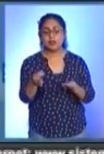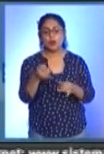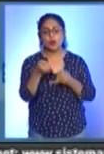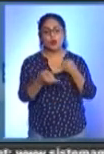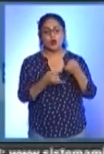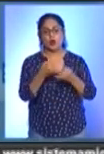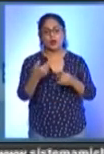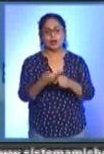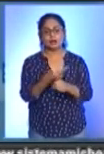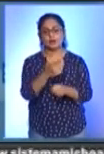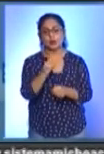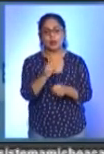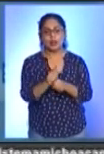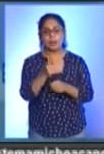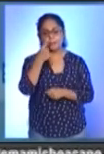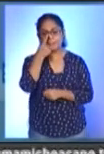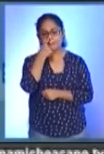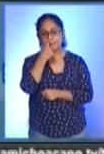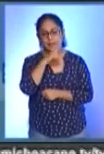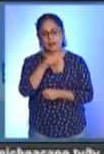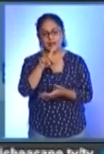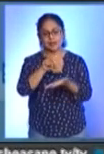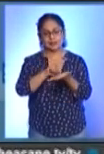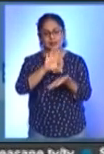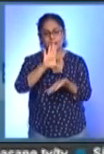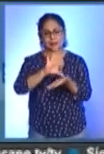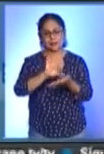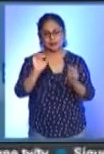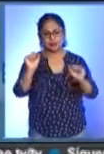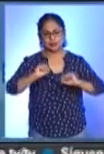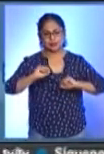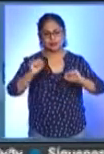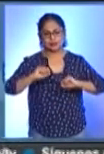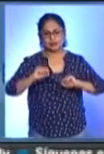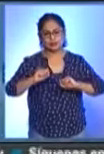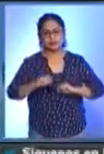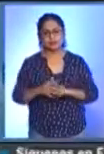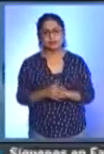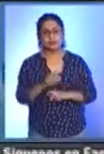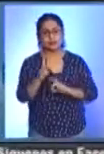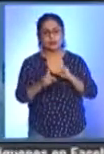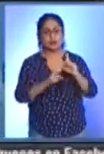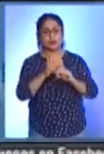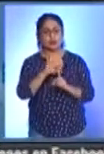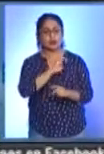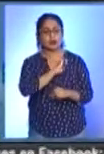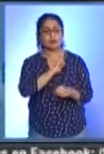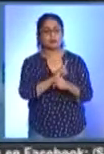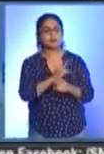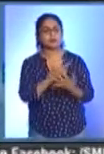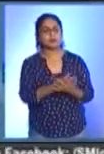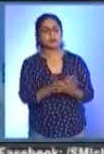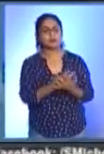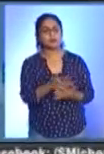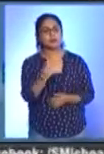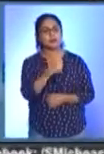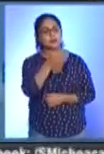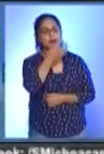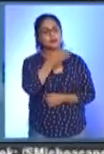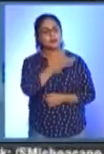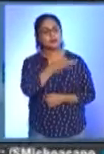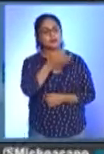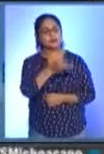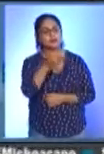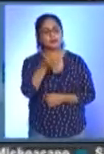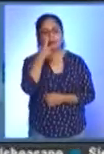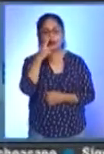Nacionales para atletas con discapacidad. Los deportistas especiales siguen a la espera de la fecha para la realización de